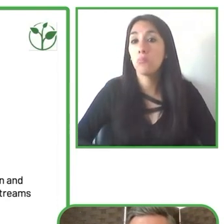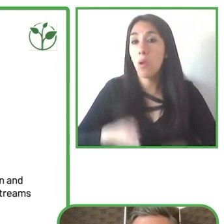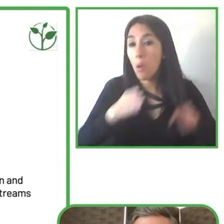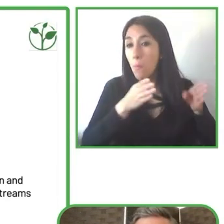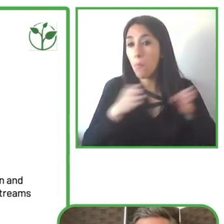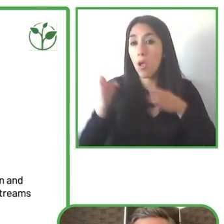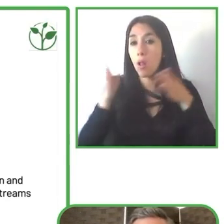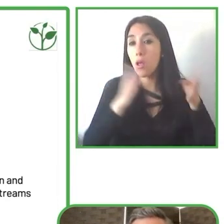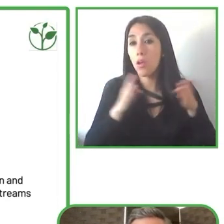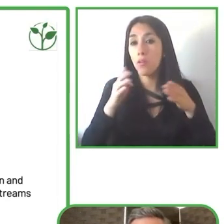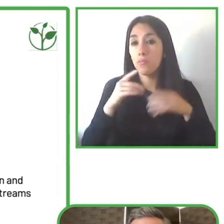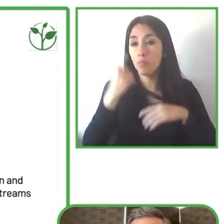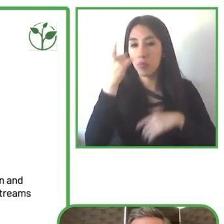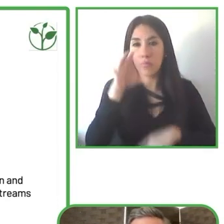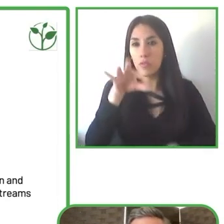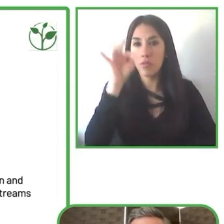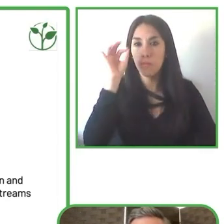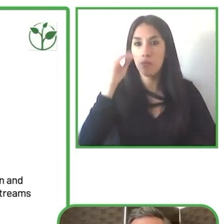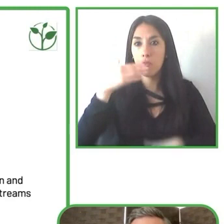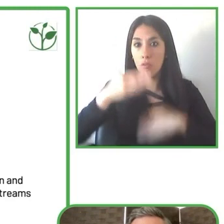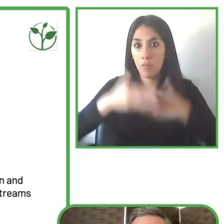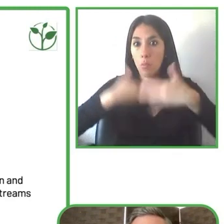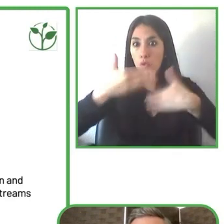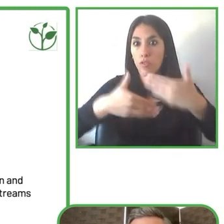todos estos negocios